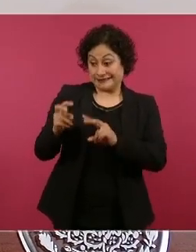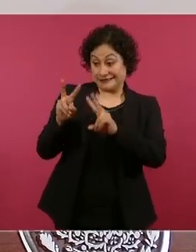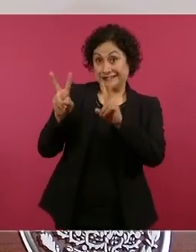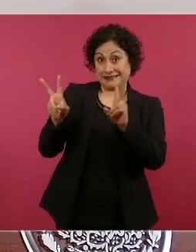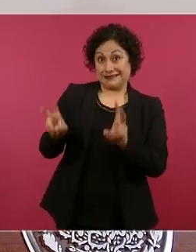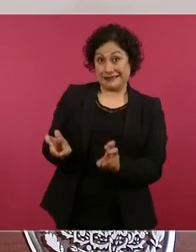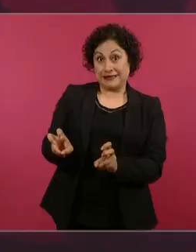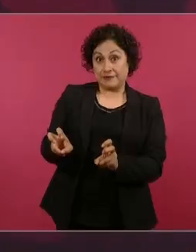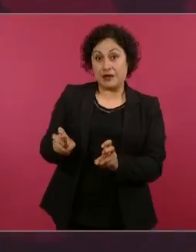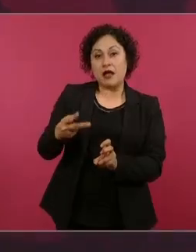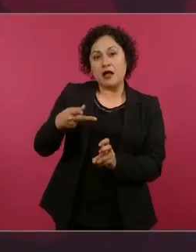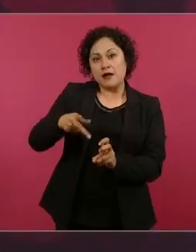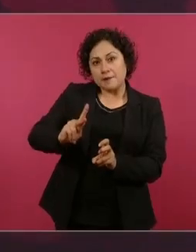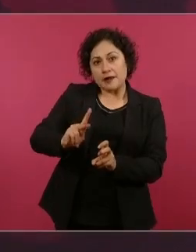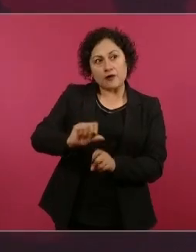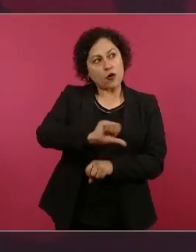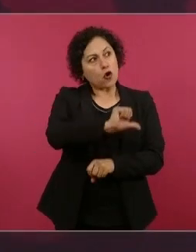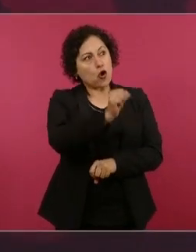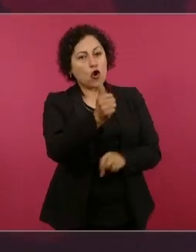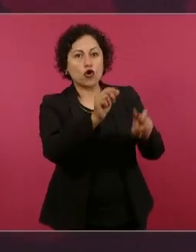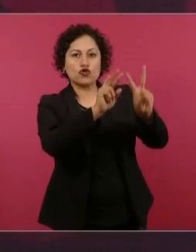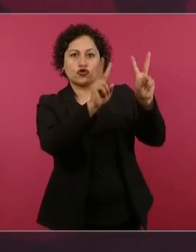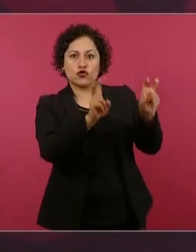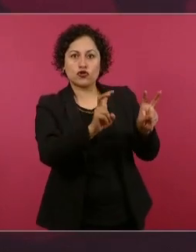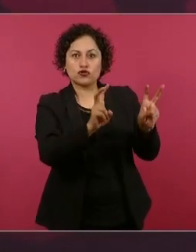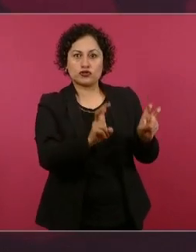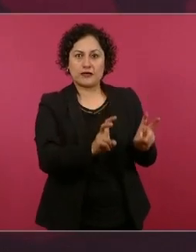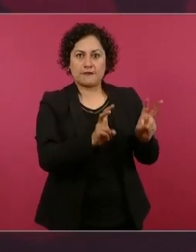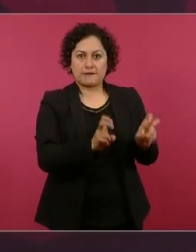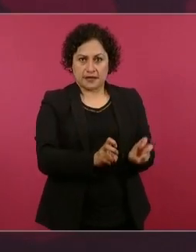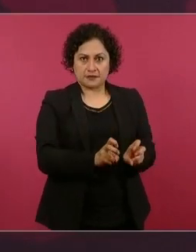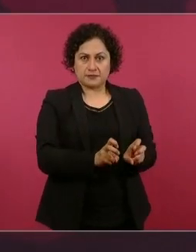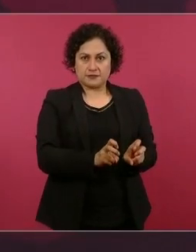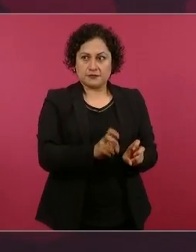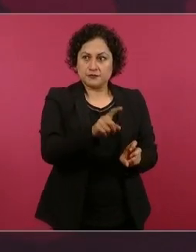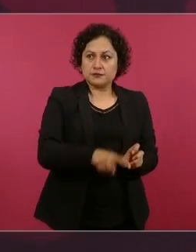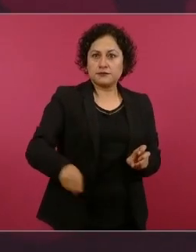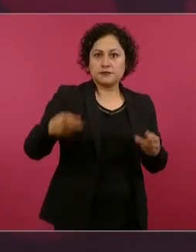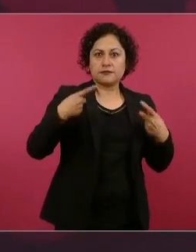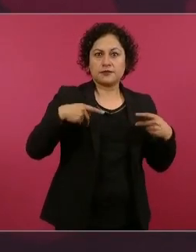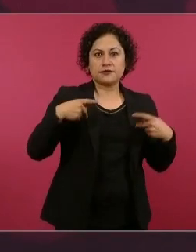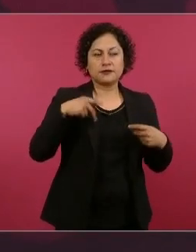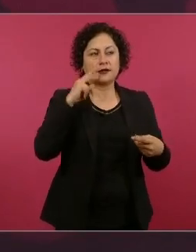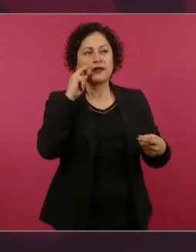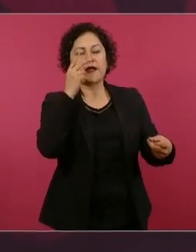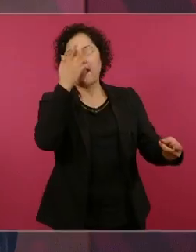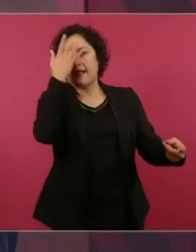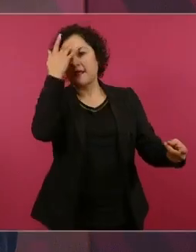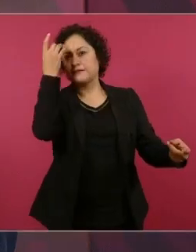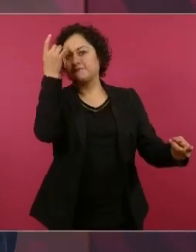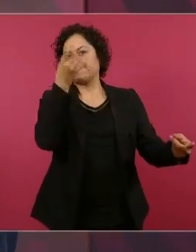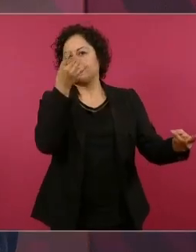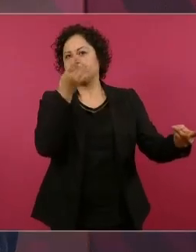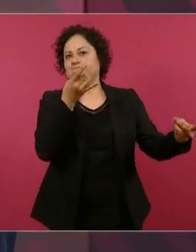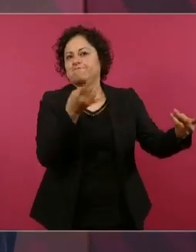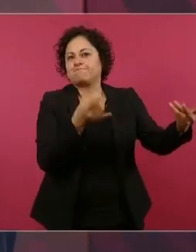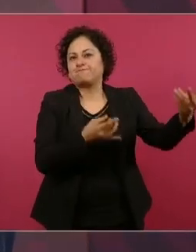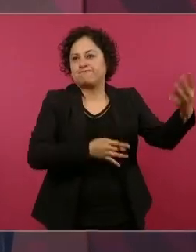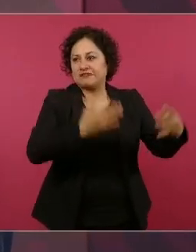Ya el pueblo de México es experto en manejo político,